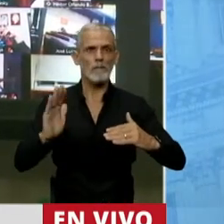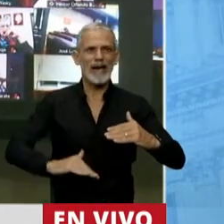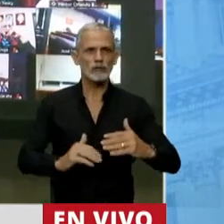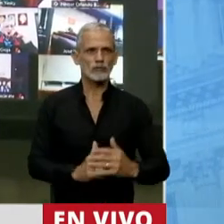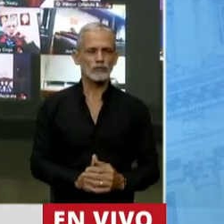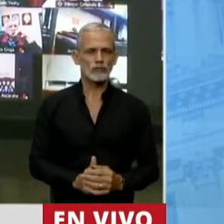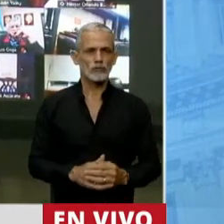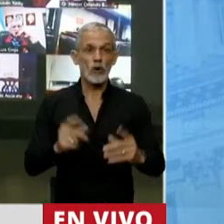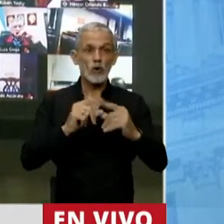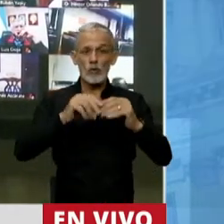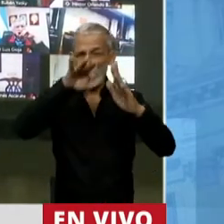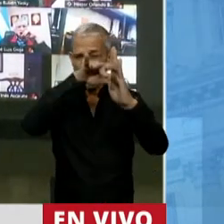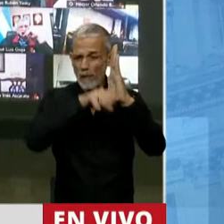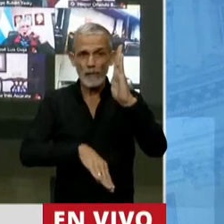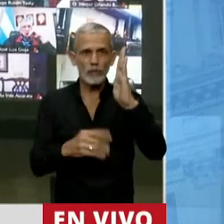o sea, estamos 200.